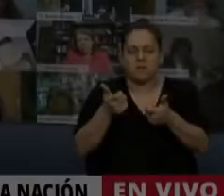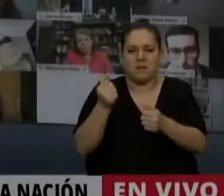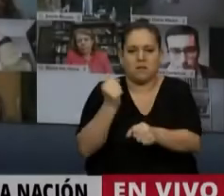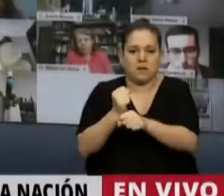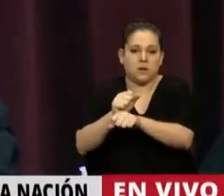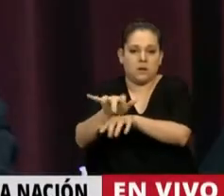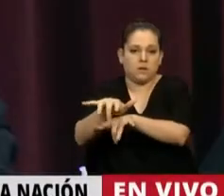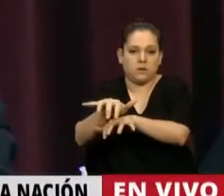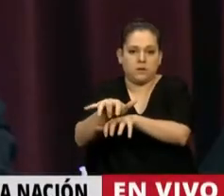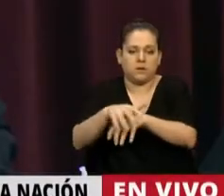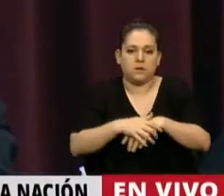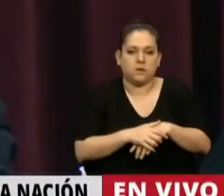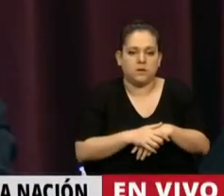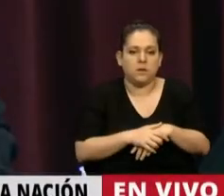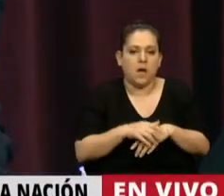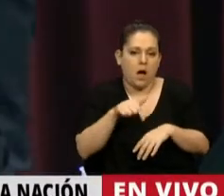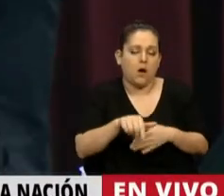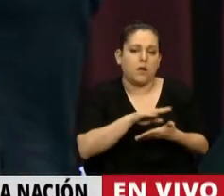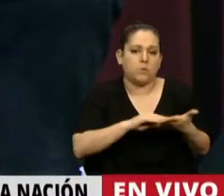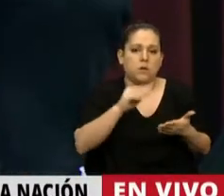Tiene la palabra la diputada Claudia Barnaza.